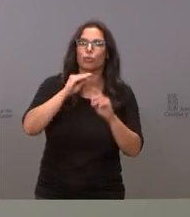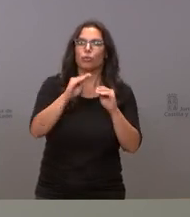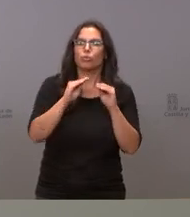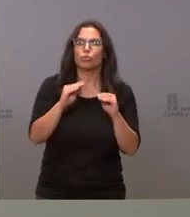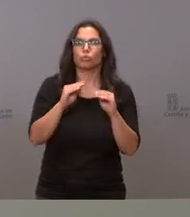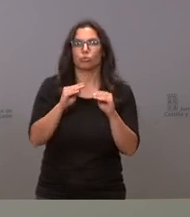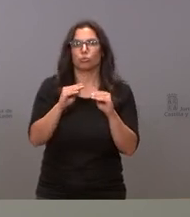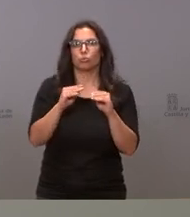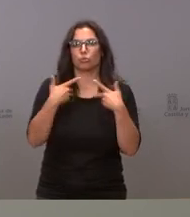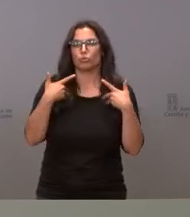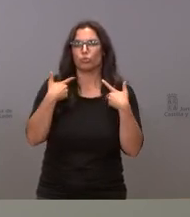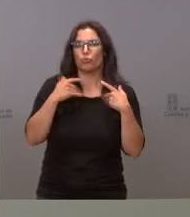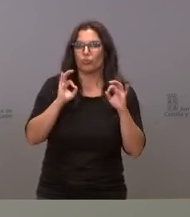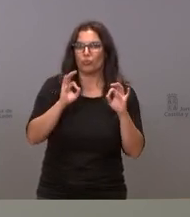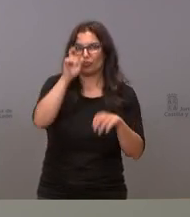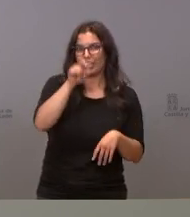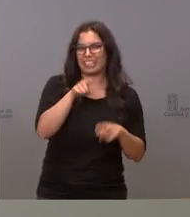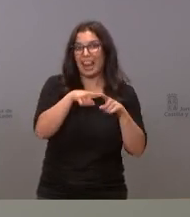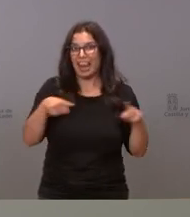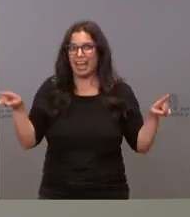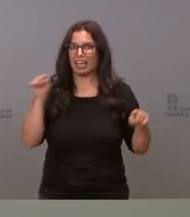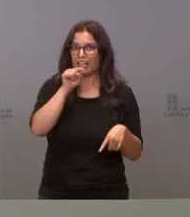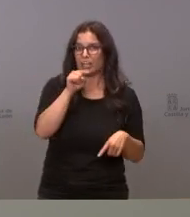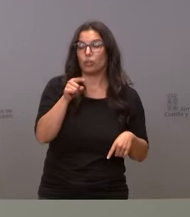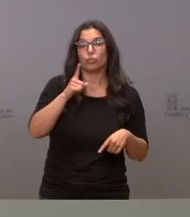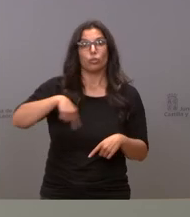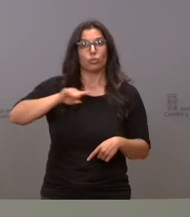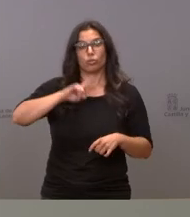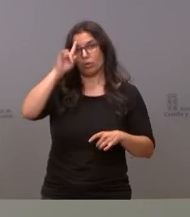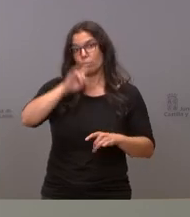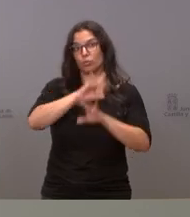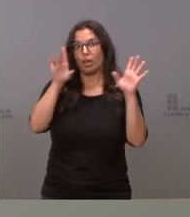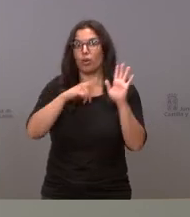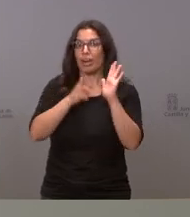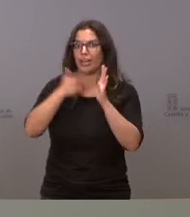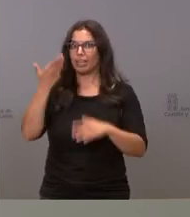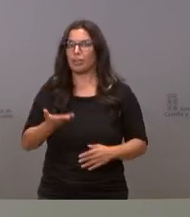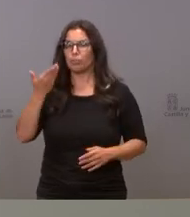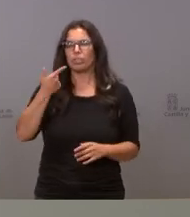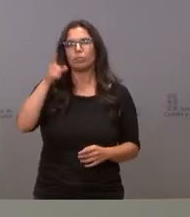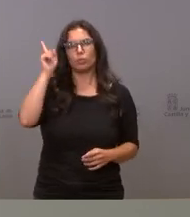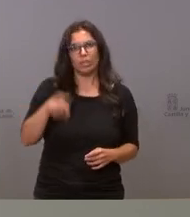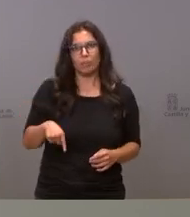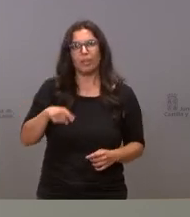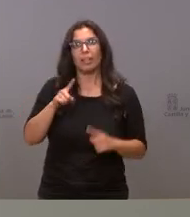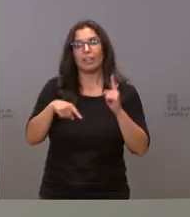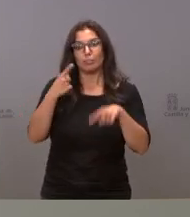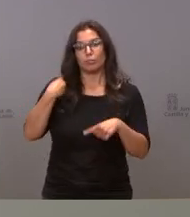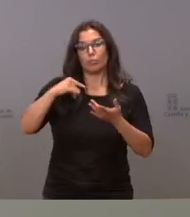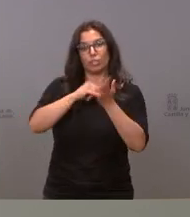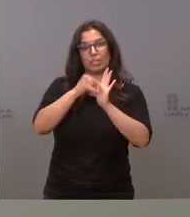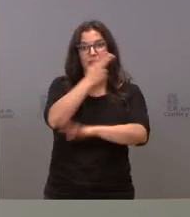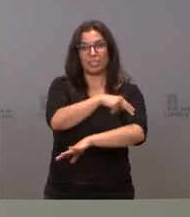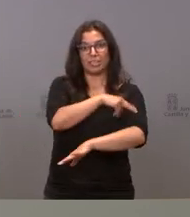ese paciente en concreto entonces nosotros tenemos claro que la ley es muy importante pero también tenemos claro que el desarrollo dentro del sistema